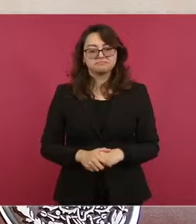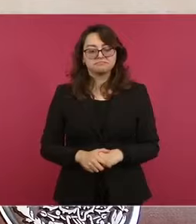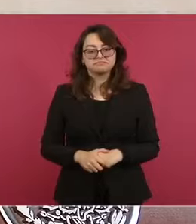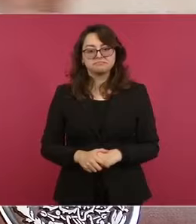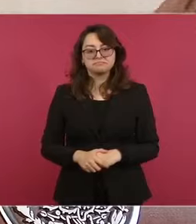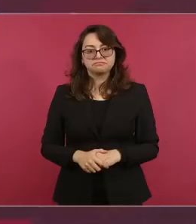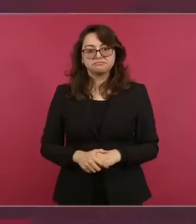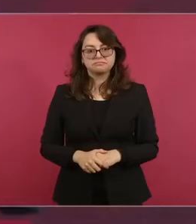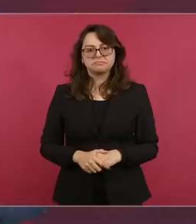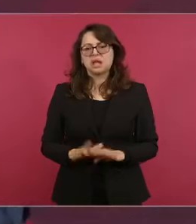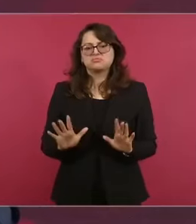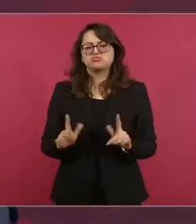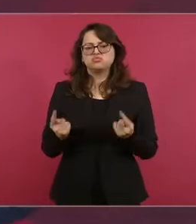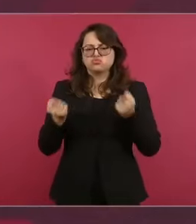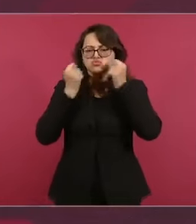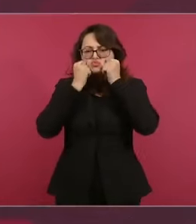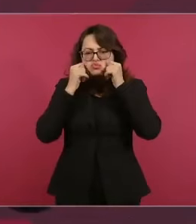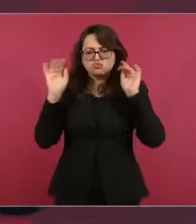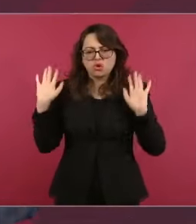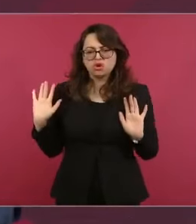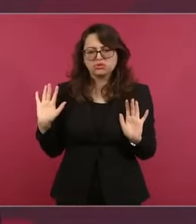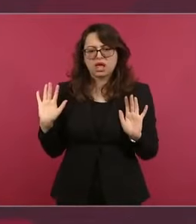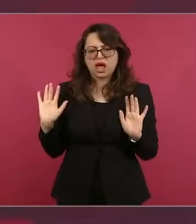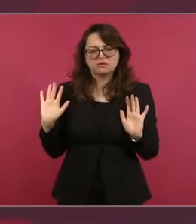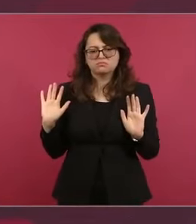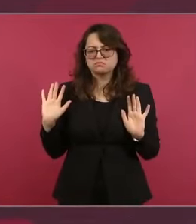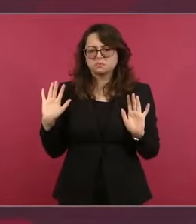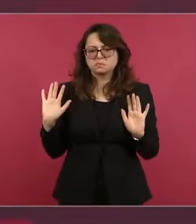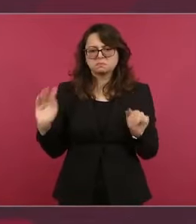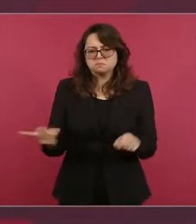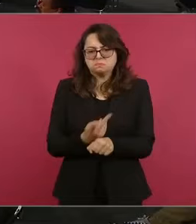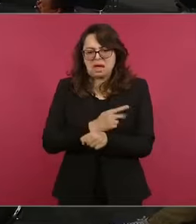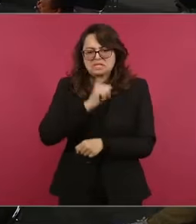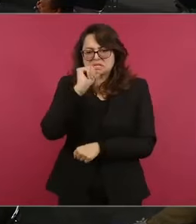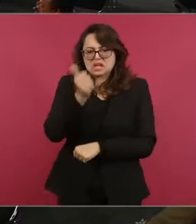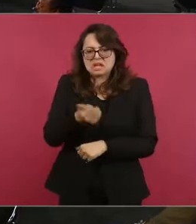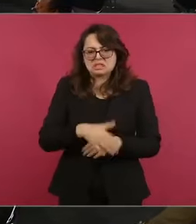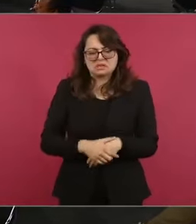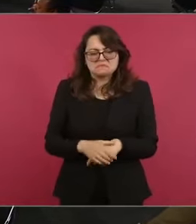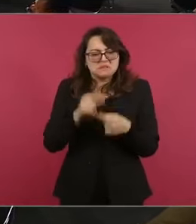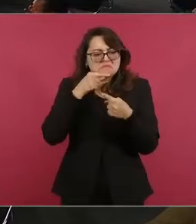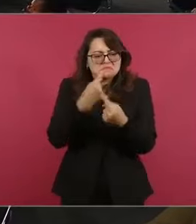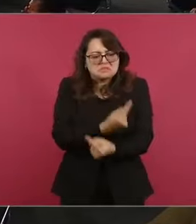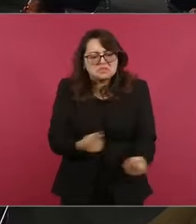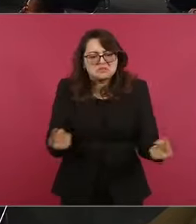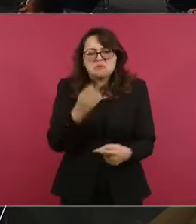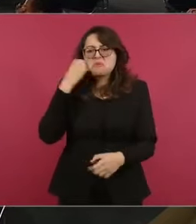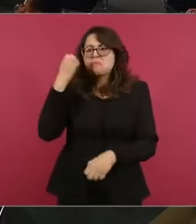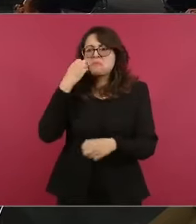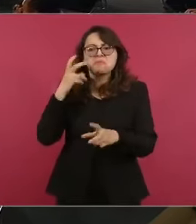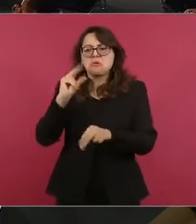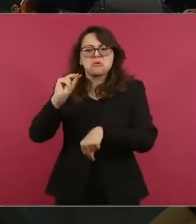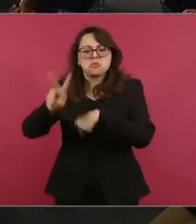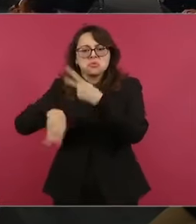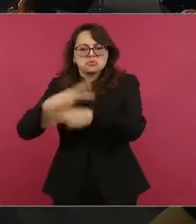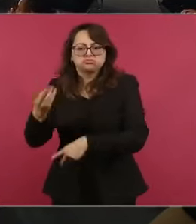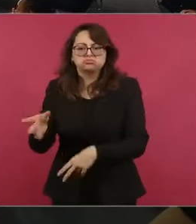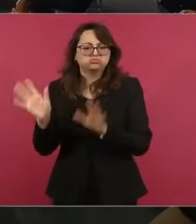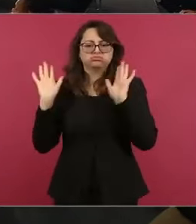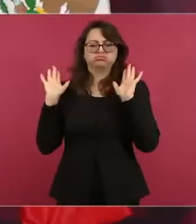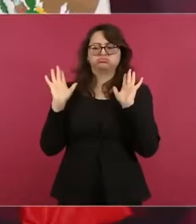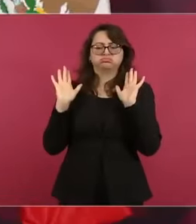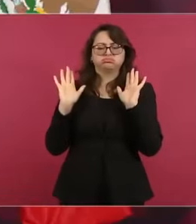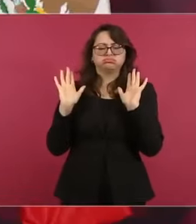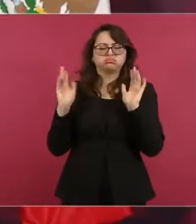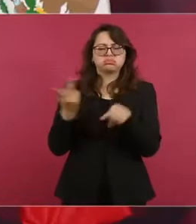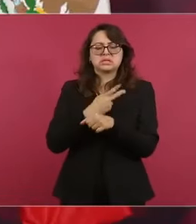Y ese no tiene derecho, tiene derecho estos,